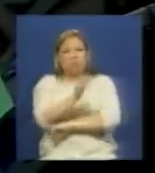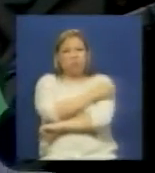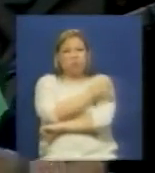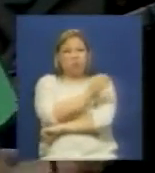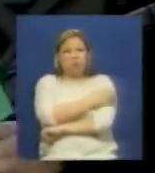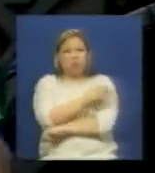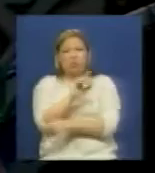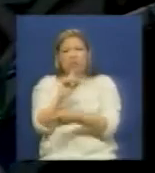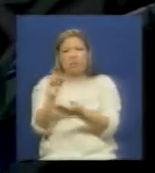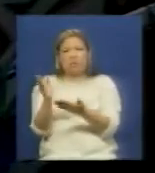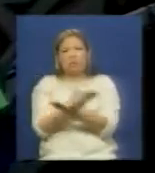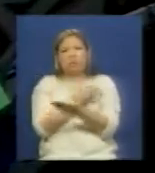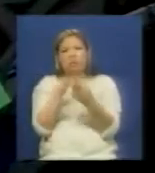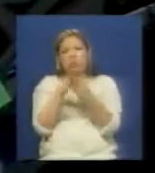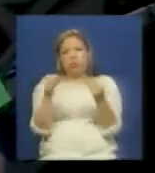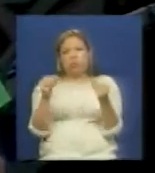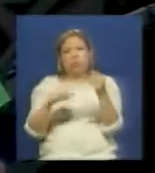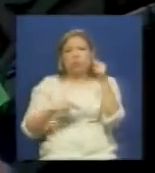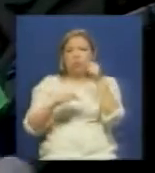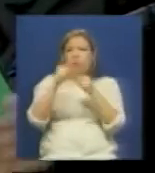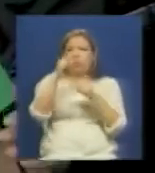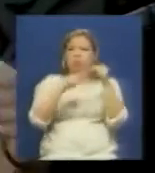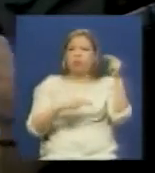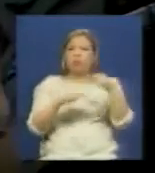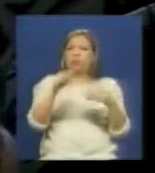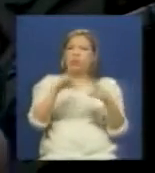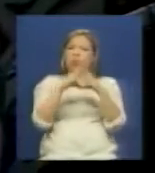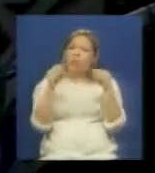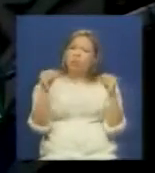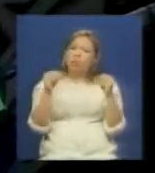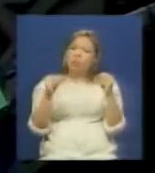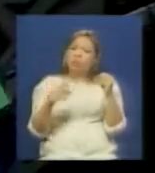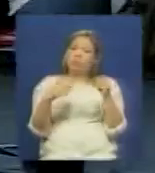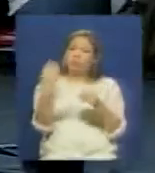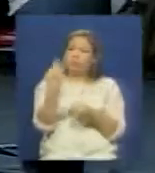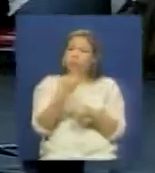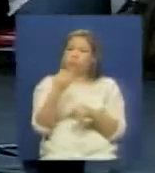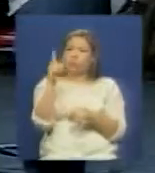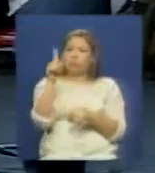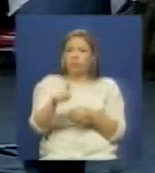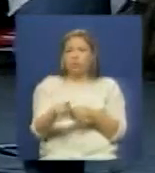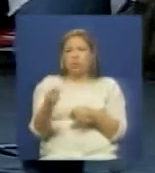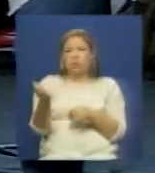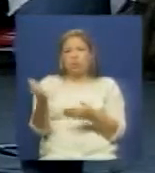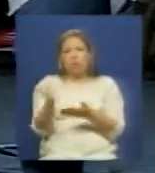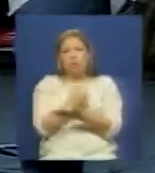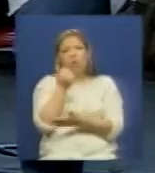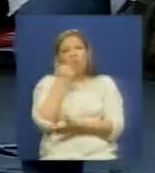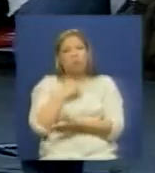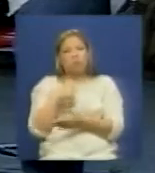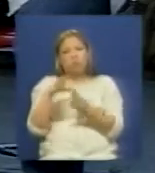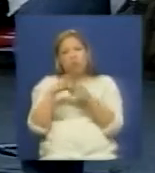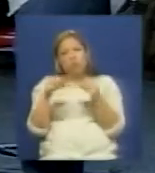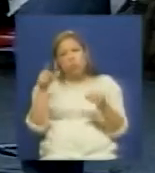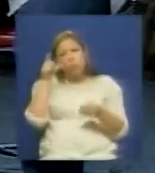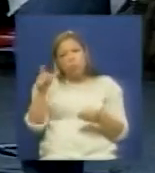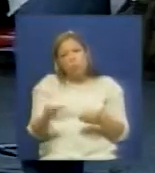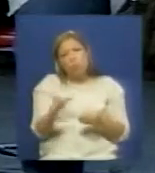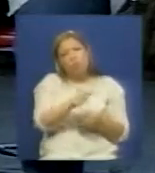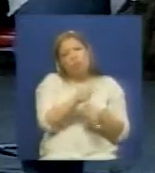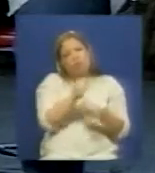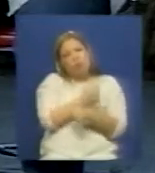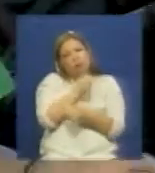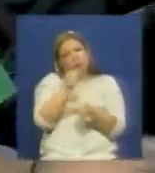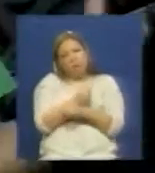siempre romper con todo lo que se ha construido acabar con todo lo del legado de Chávez y además golpear duramente al pueblo que todos estos años lo ha